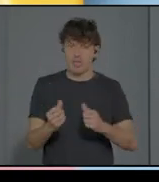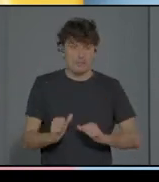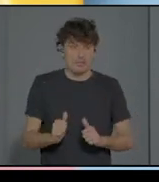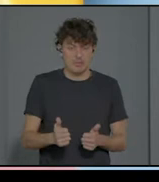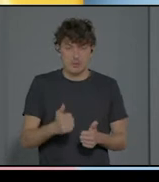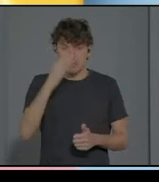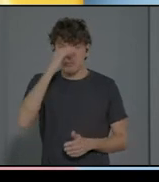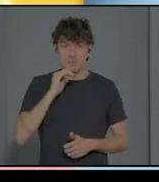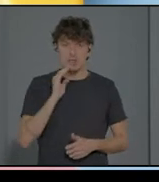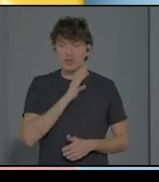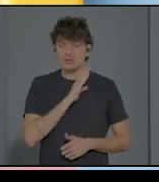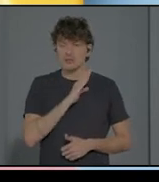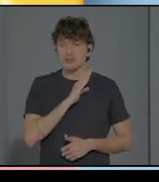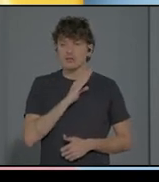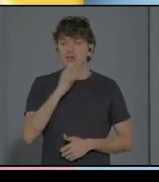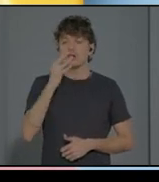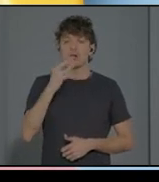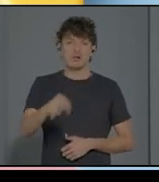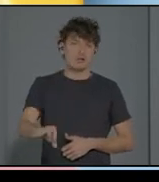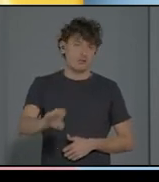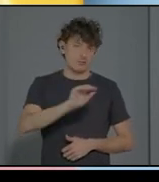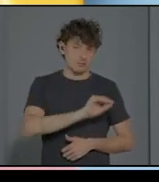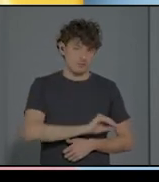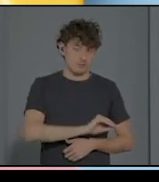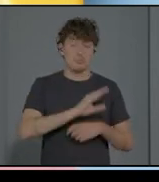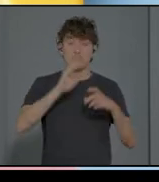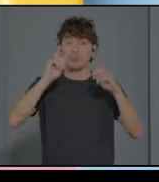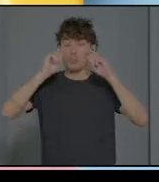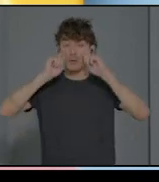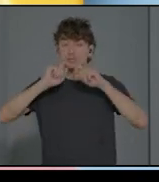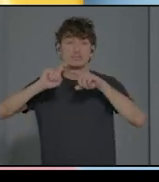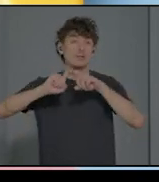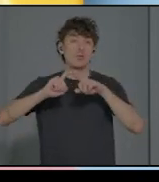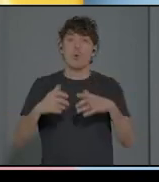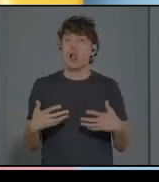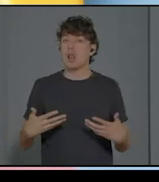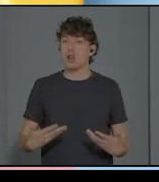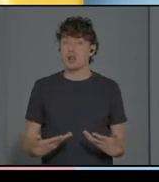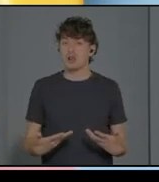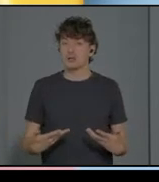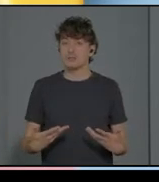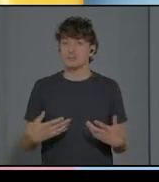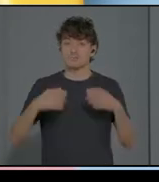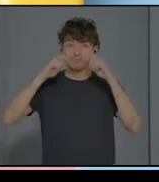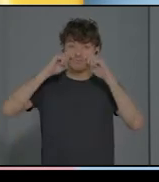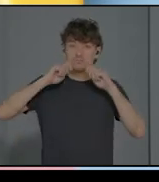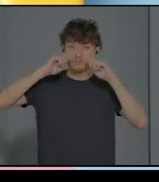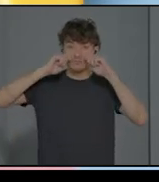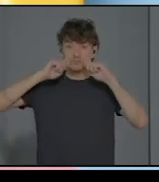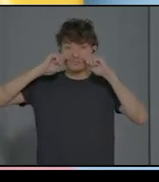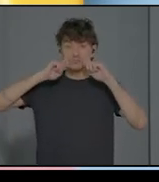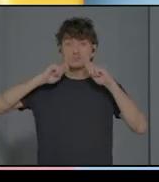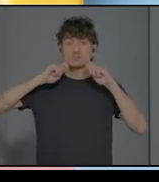el llanto se caracteriza por tener distintas altitudes, es decir, frecuencias fundamentales,